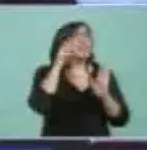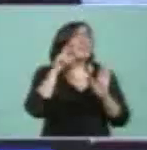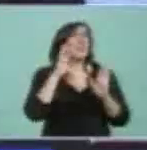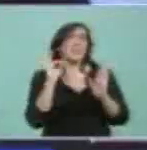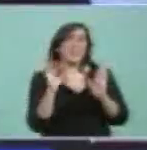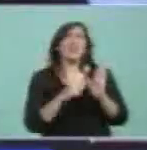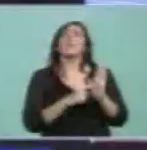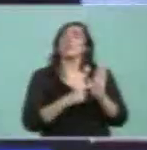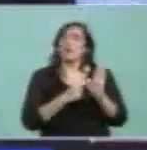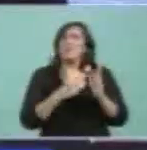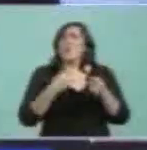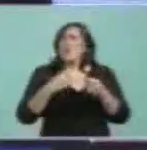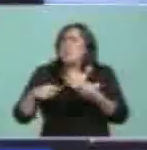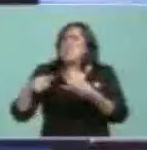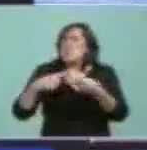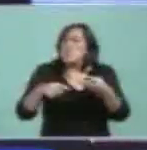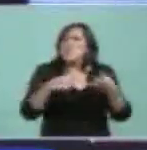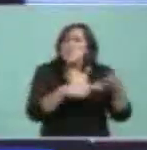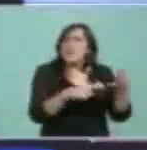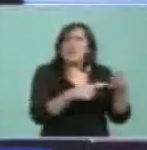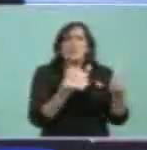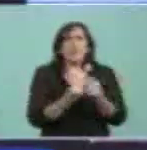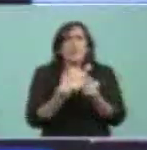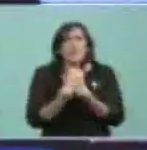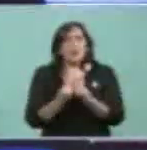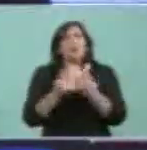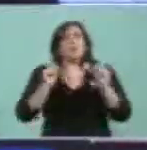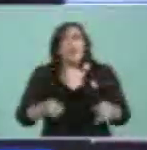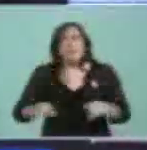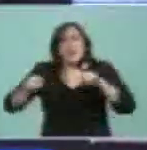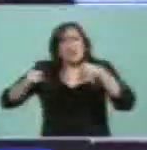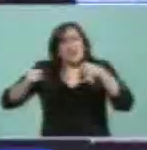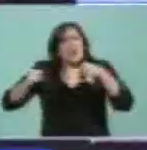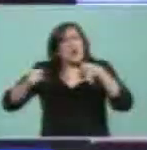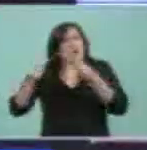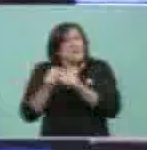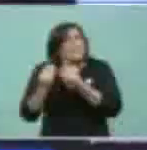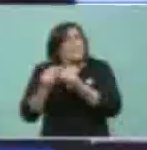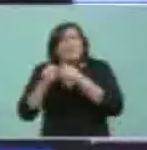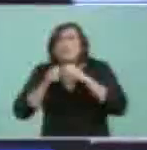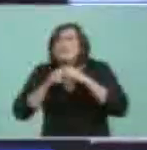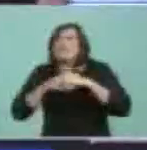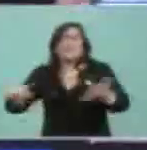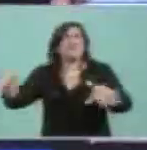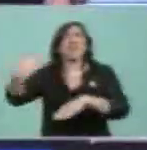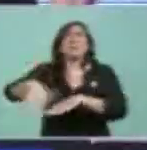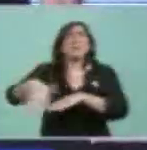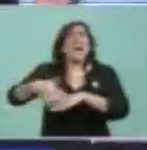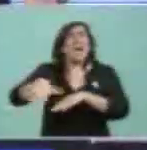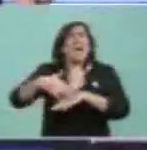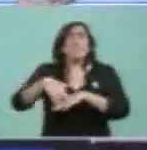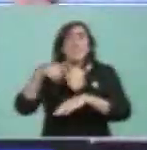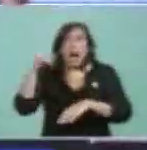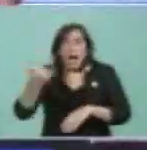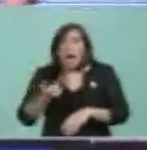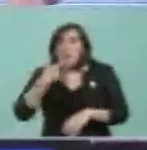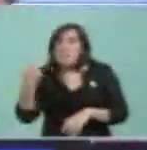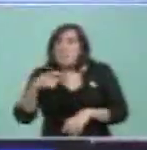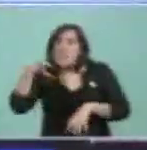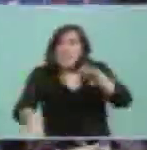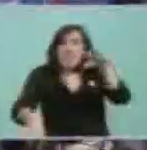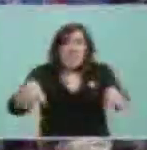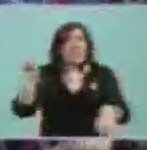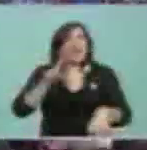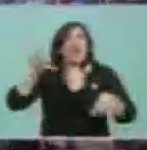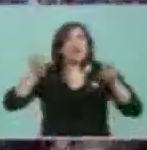la masiva presencia de la juventud de vuelta en las calles, no con piedras, sino